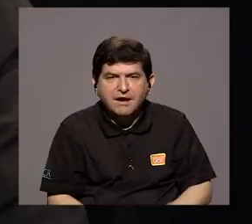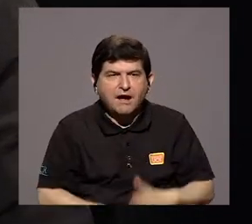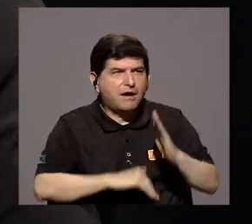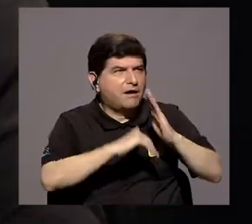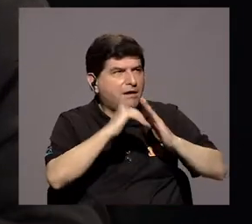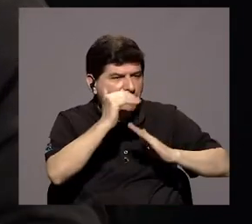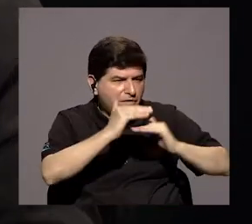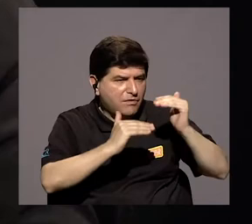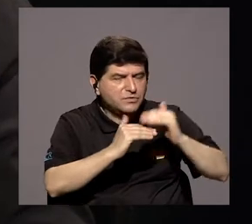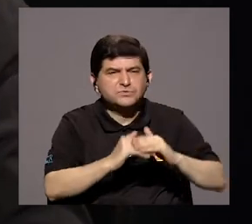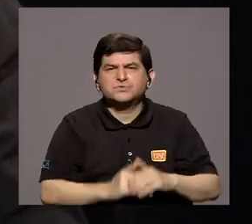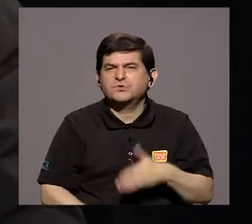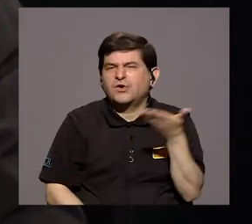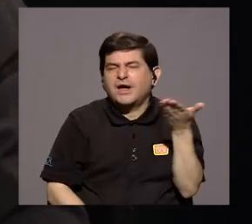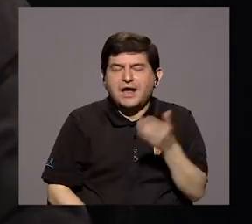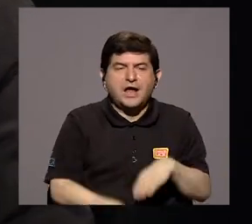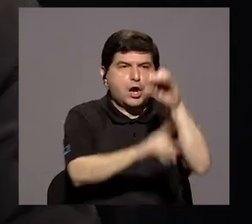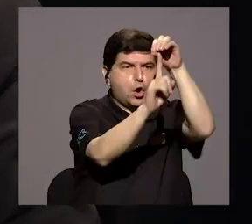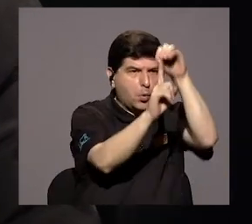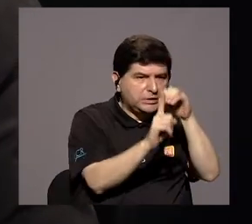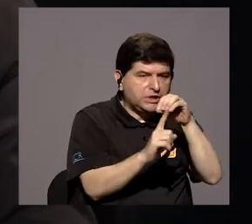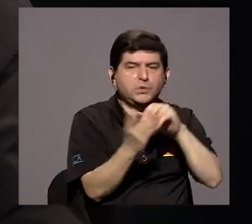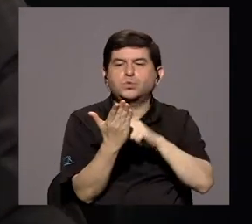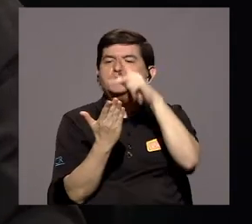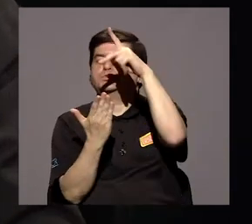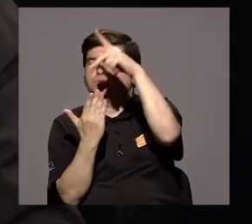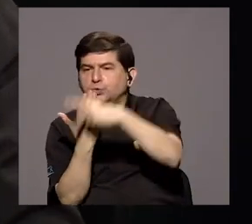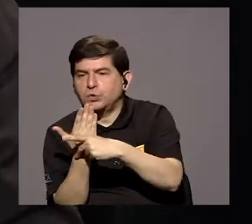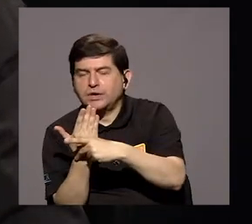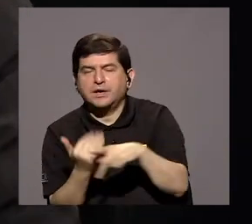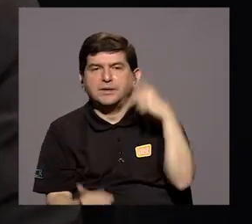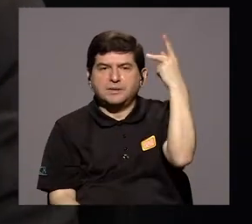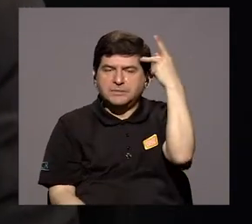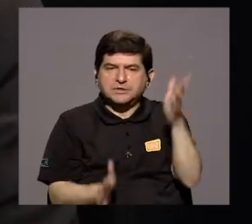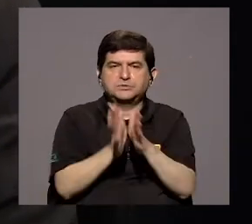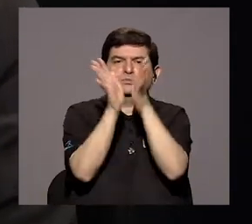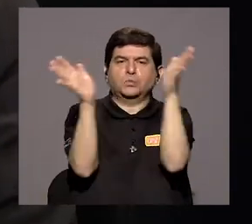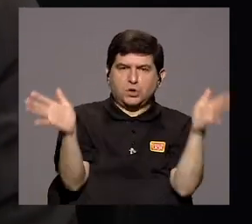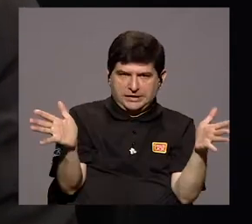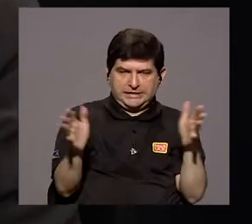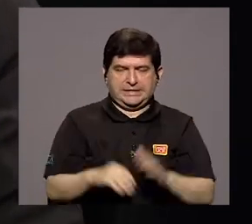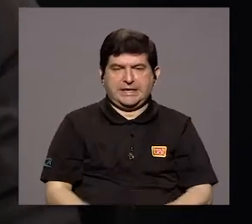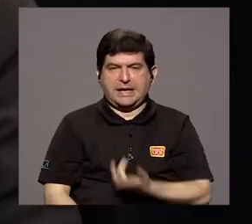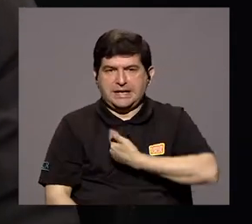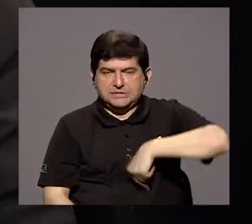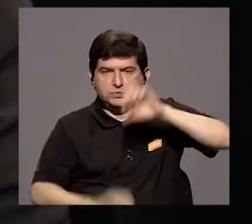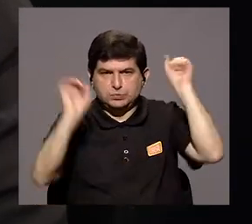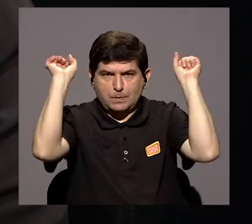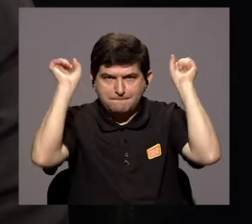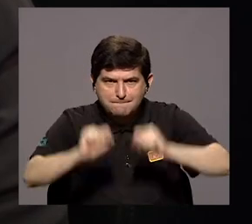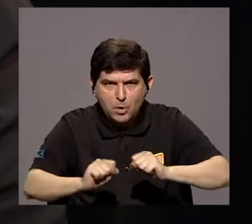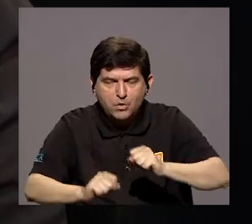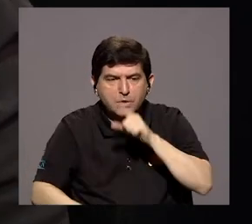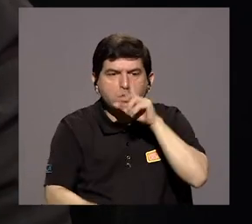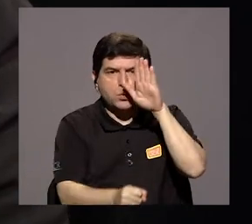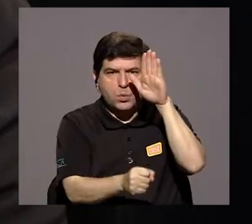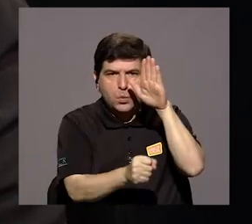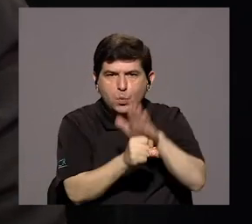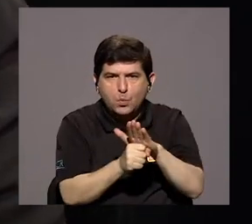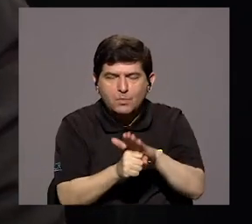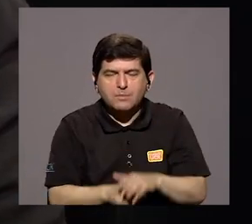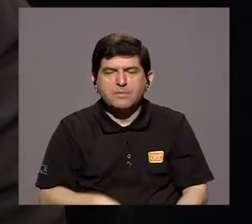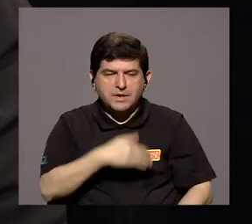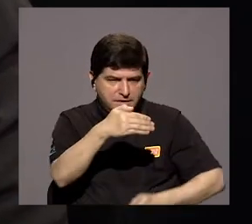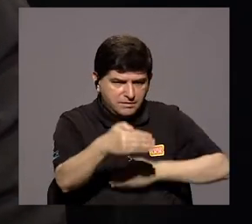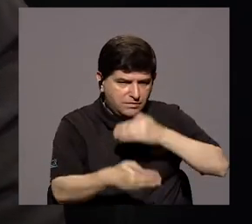de objetivos, la construcción de programas, ¿verdad?, de políticas públicas que nos lleven a nosotros a cumplir con los caminos trazados,